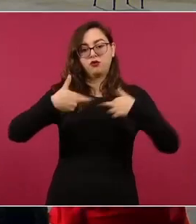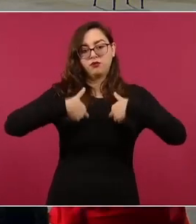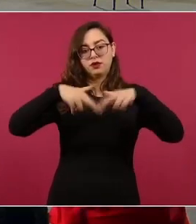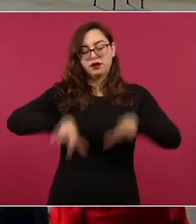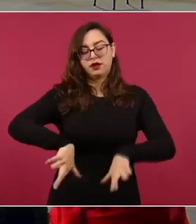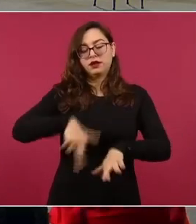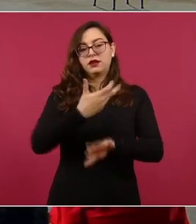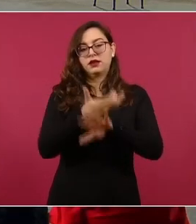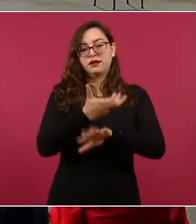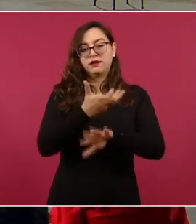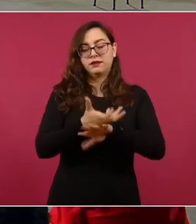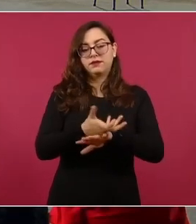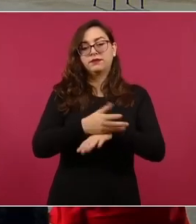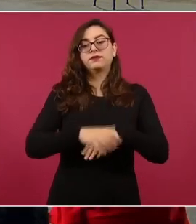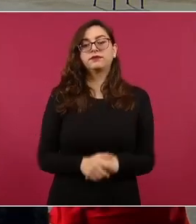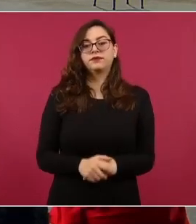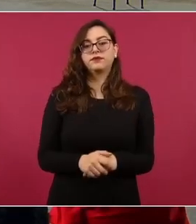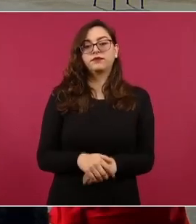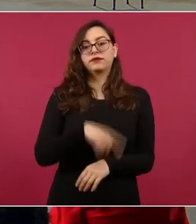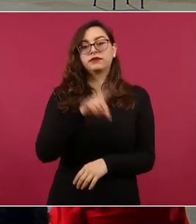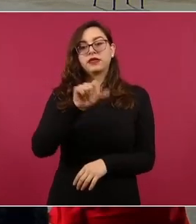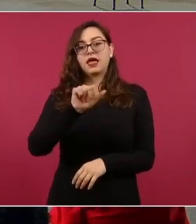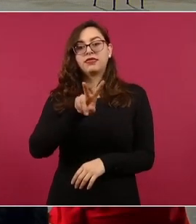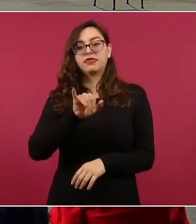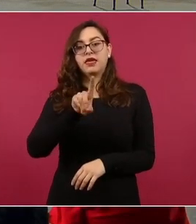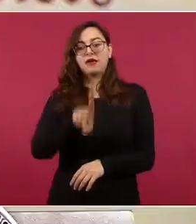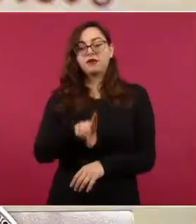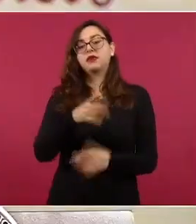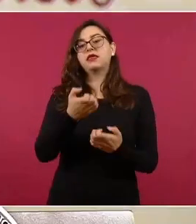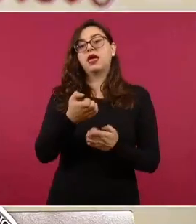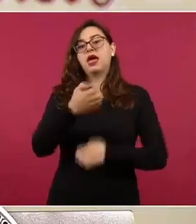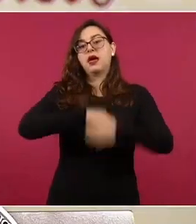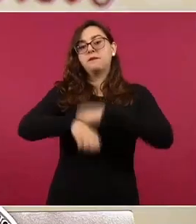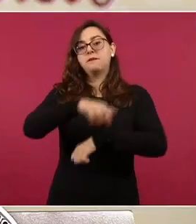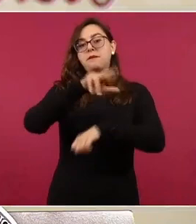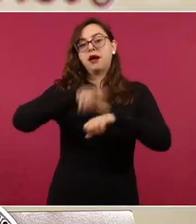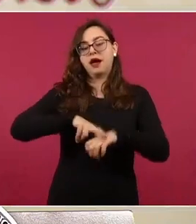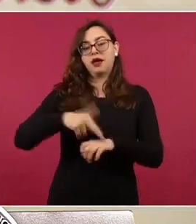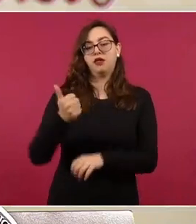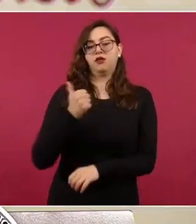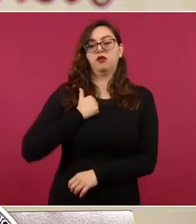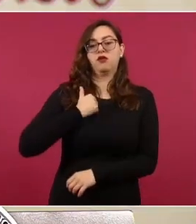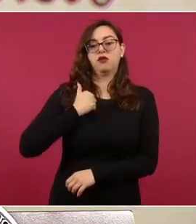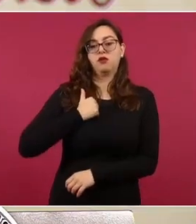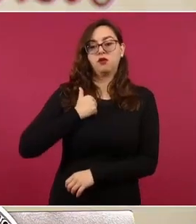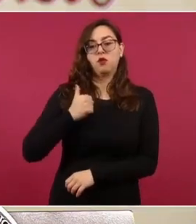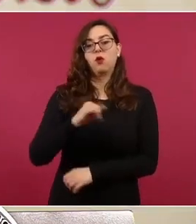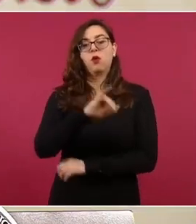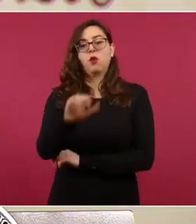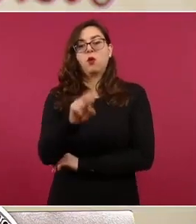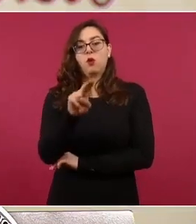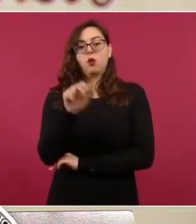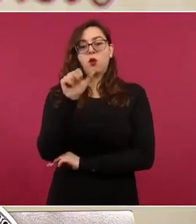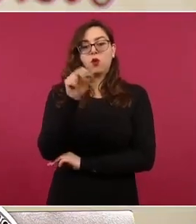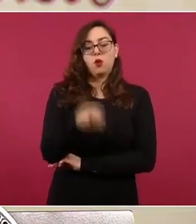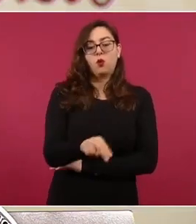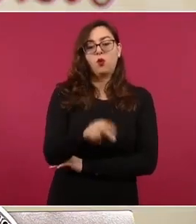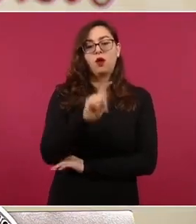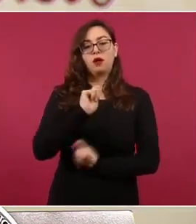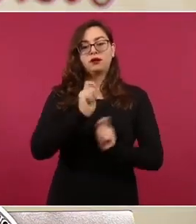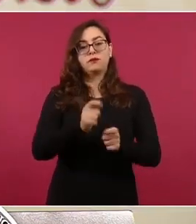David Cohen, embajador de Estados Unidos en Canadá, Juan González, director senior de asuntos del hemisferio occidental